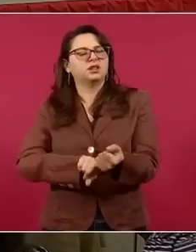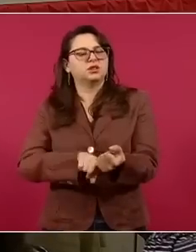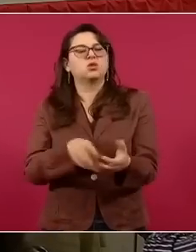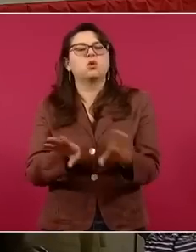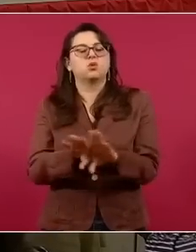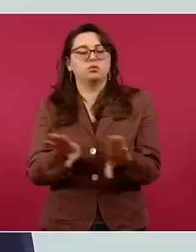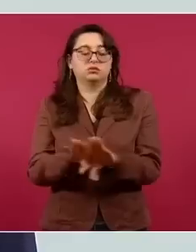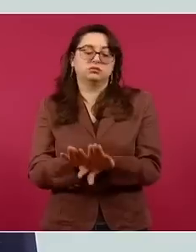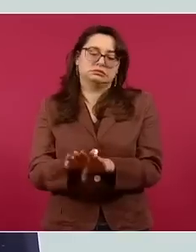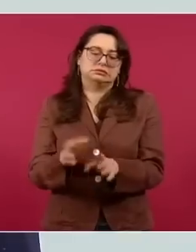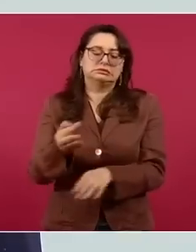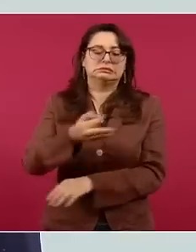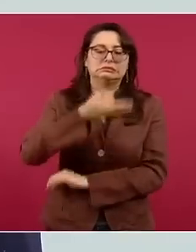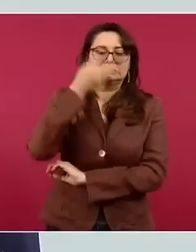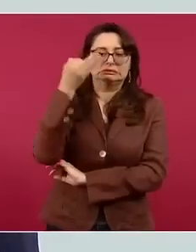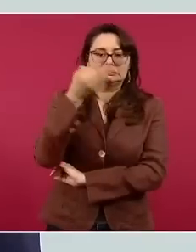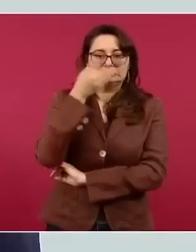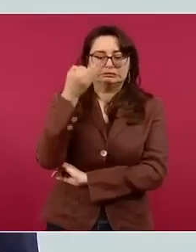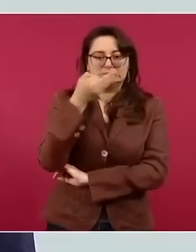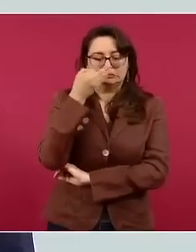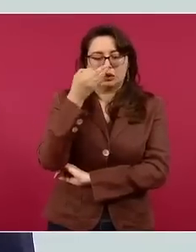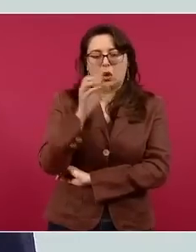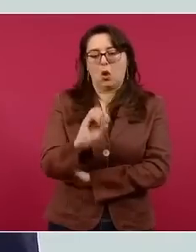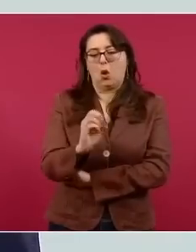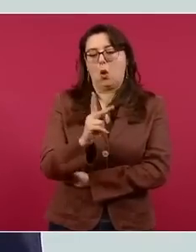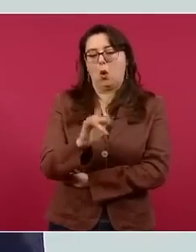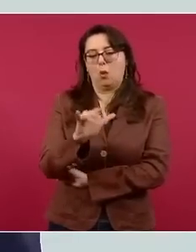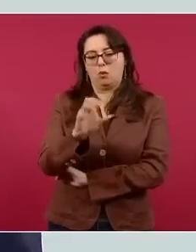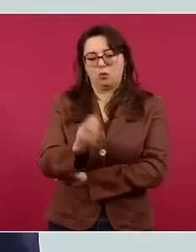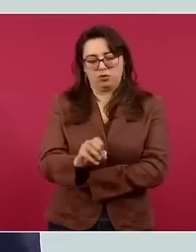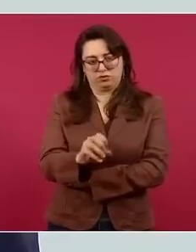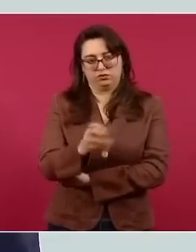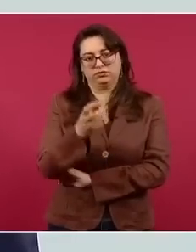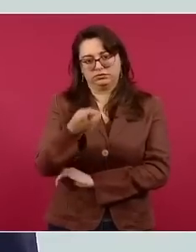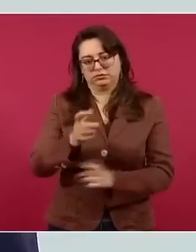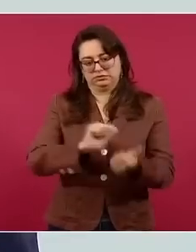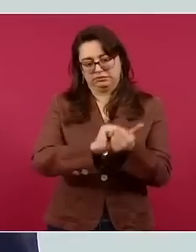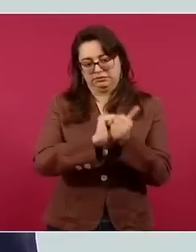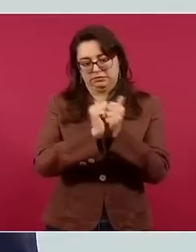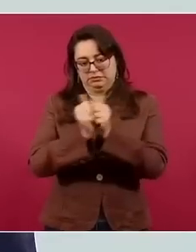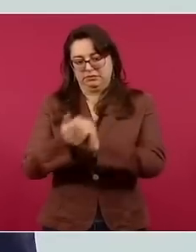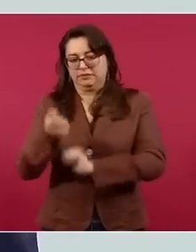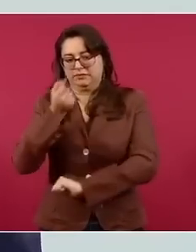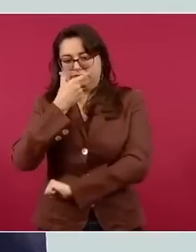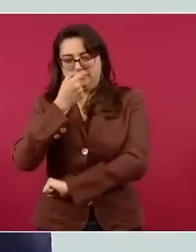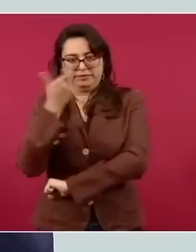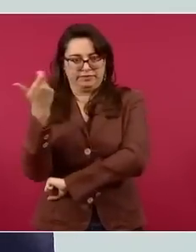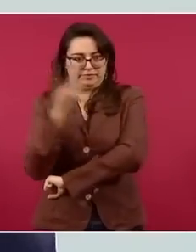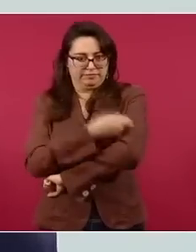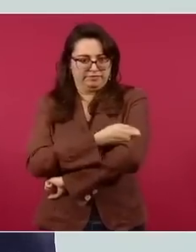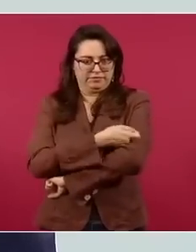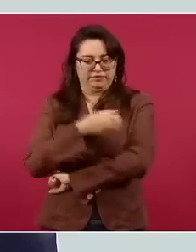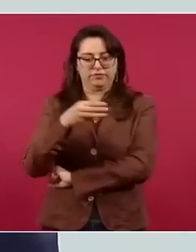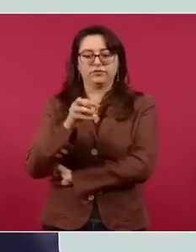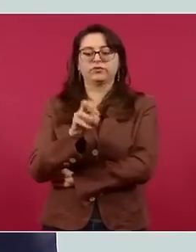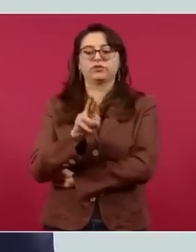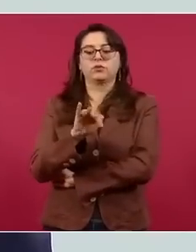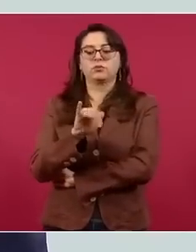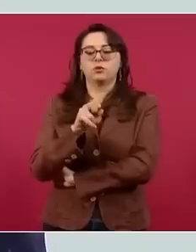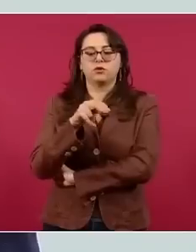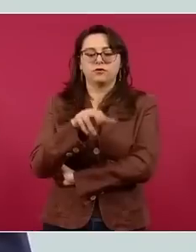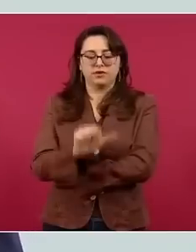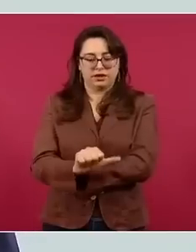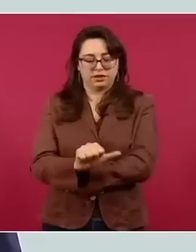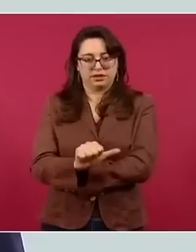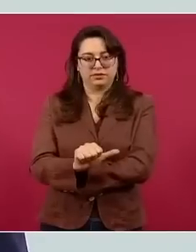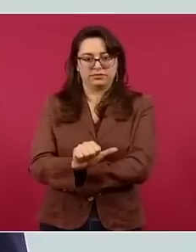XVII. Y en el siglo XX se empezaron a fabricar sustancias químicas de síntesis química,